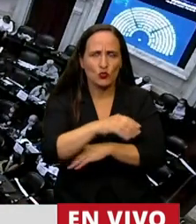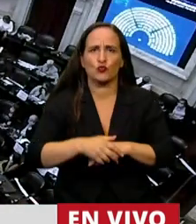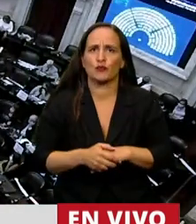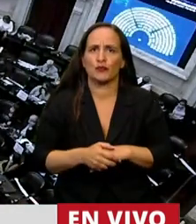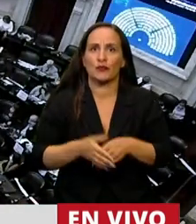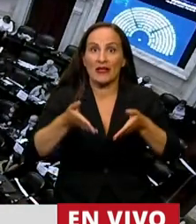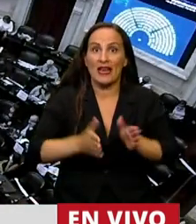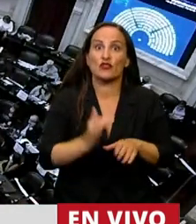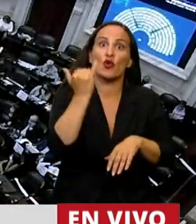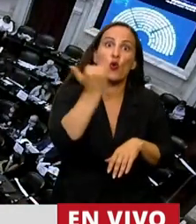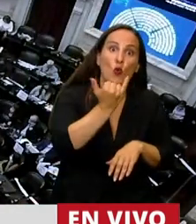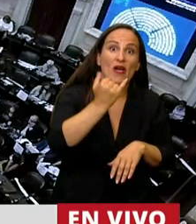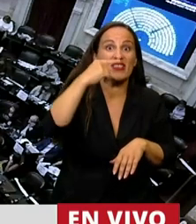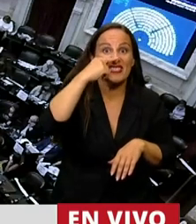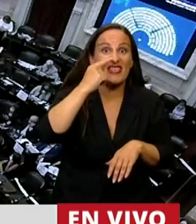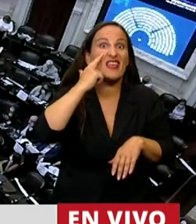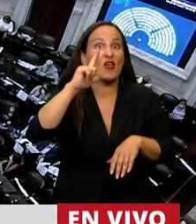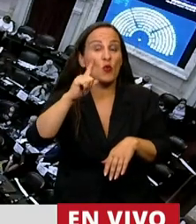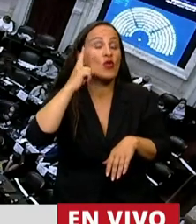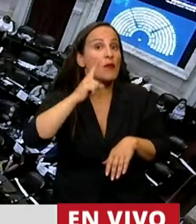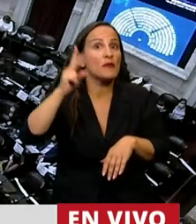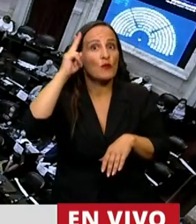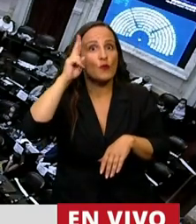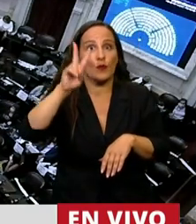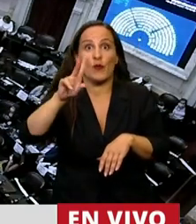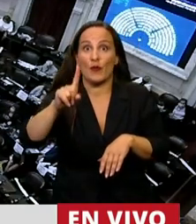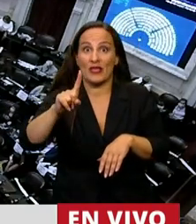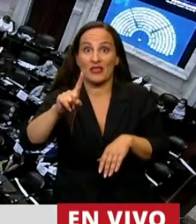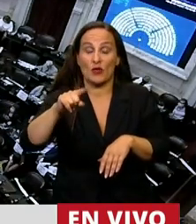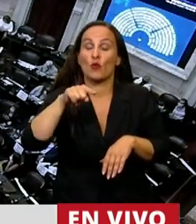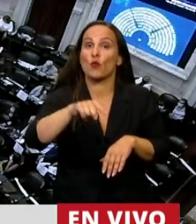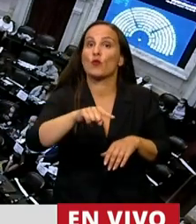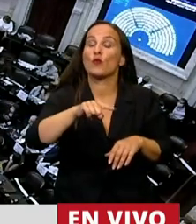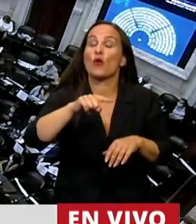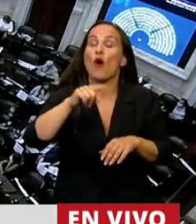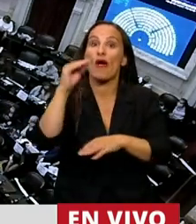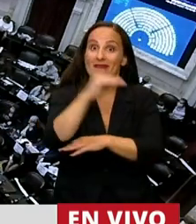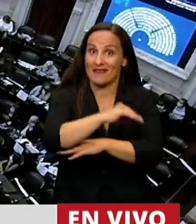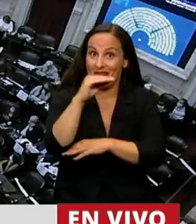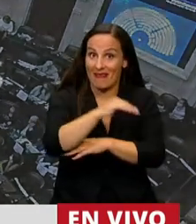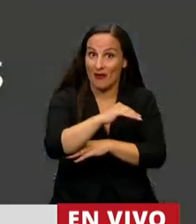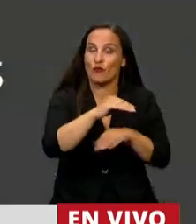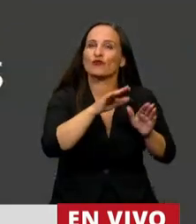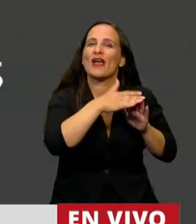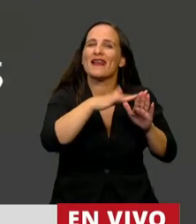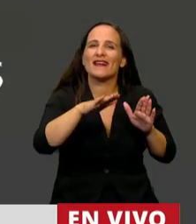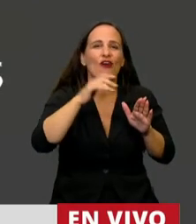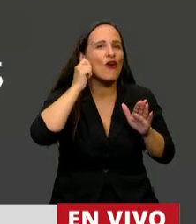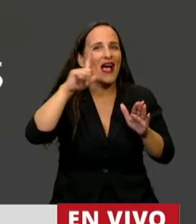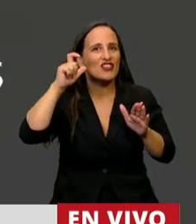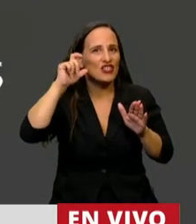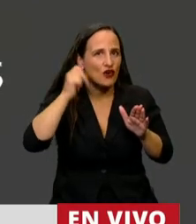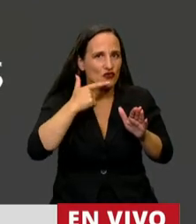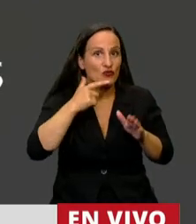el jueves 7 de julio de 1921 en Río Gallegos, provincia de Santa Cruz y falleció el